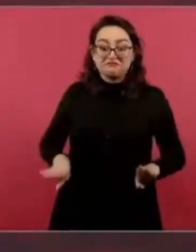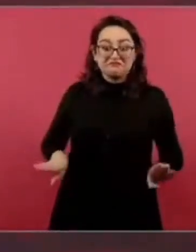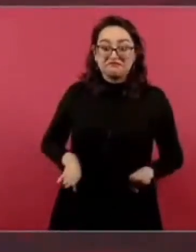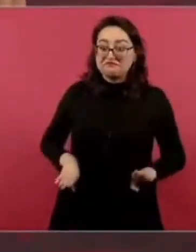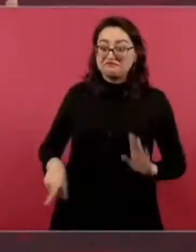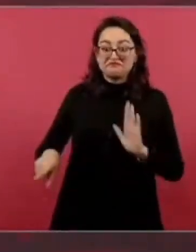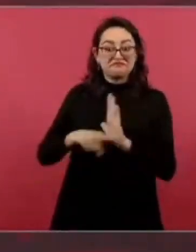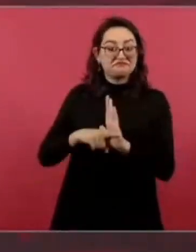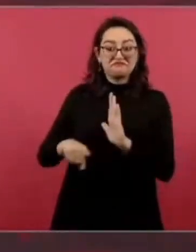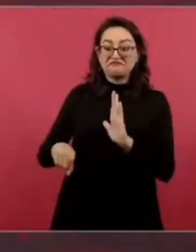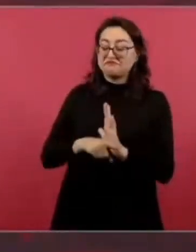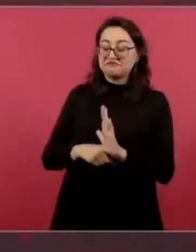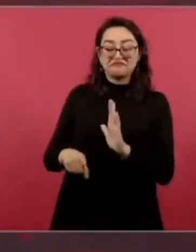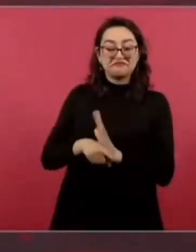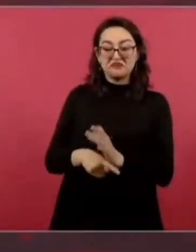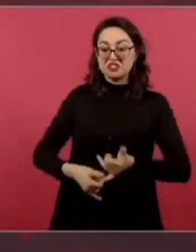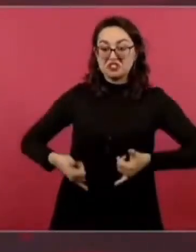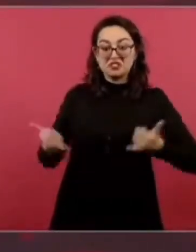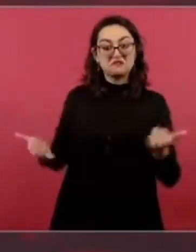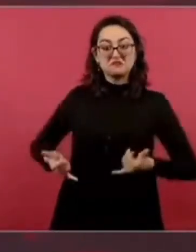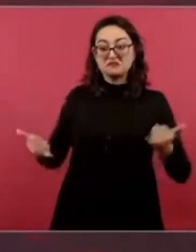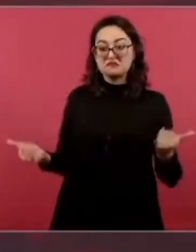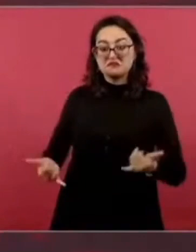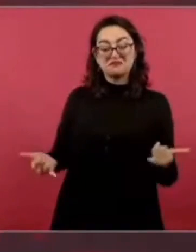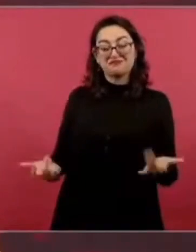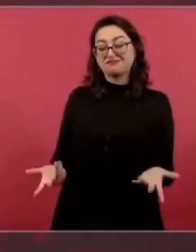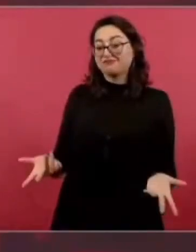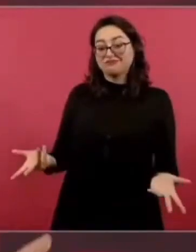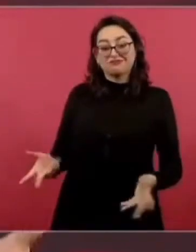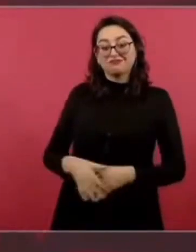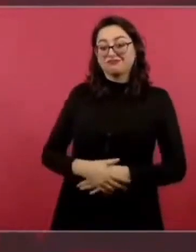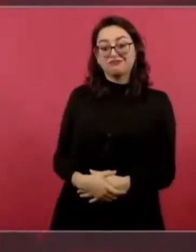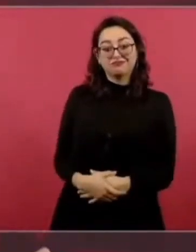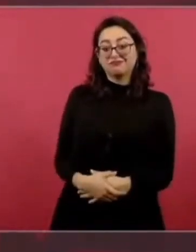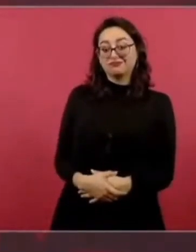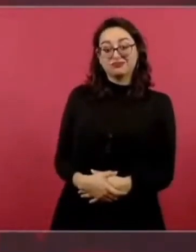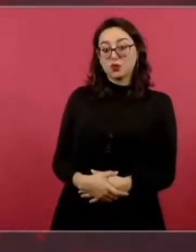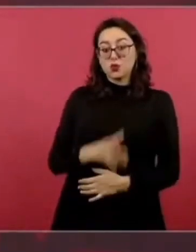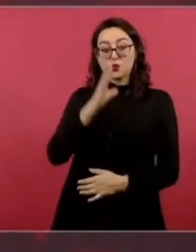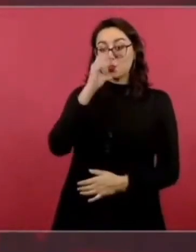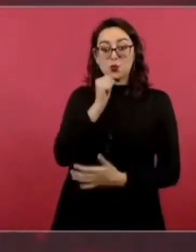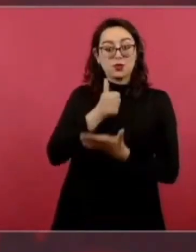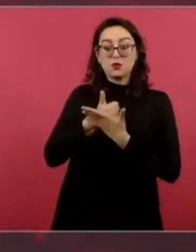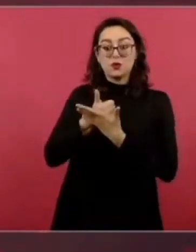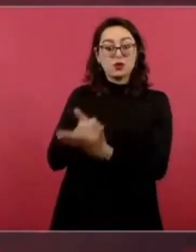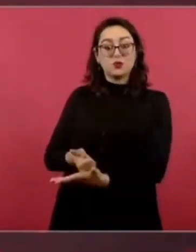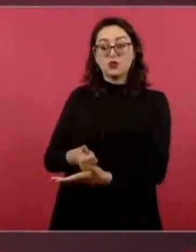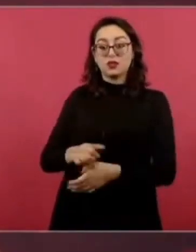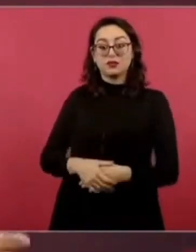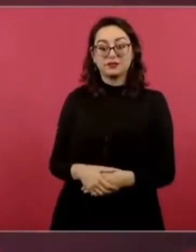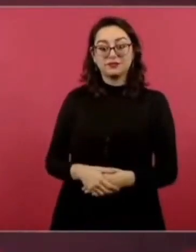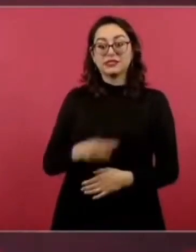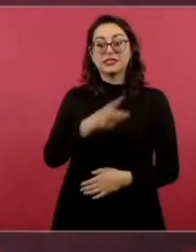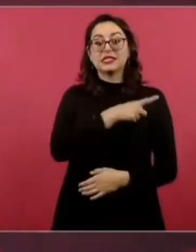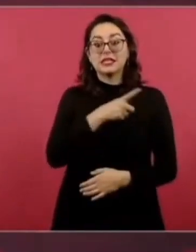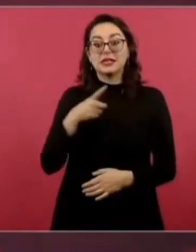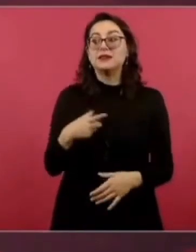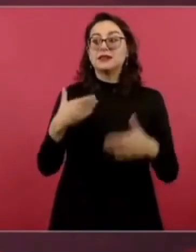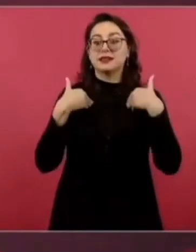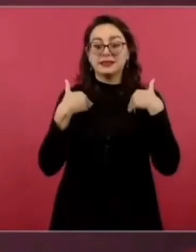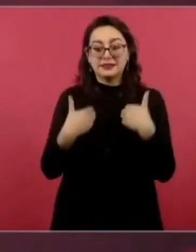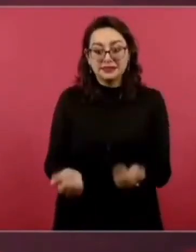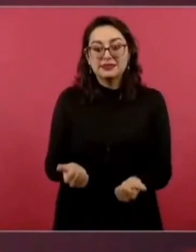Yo lo llamo a que recapacite, que facilite las cosas